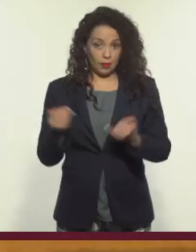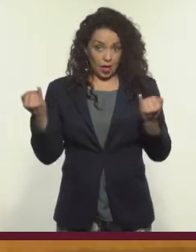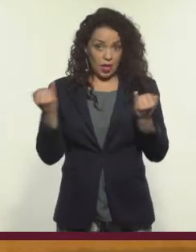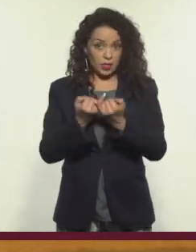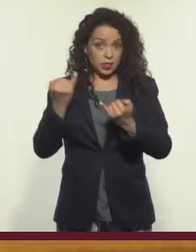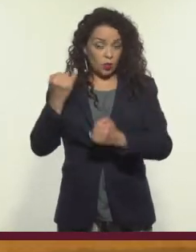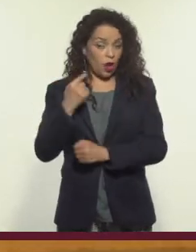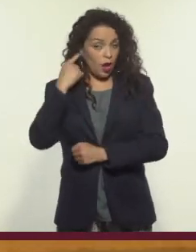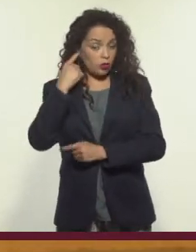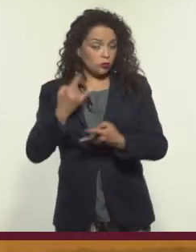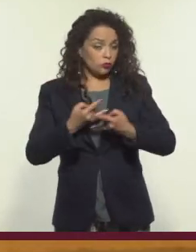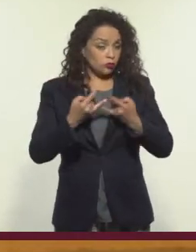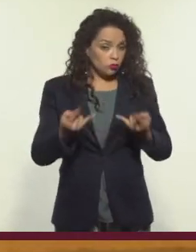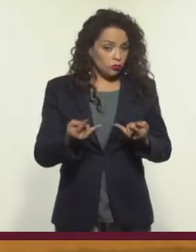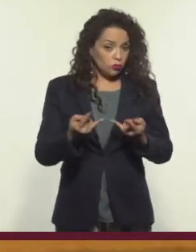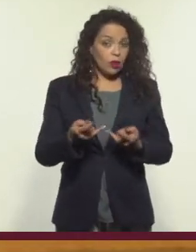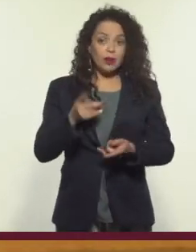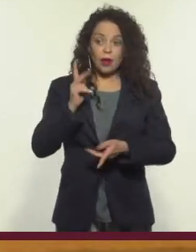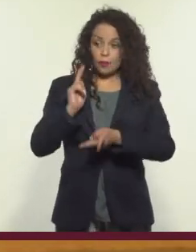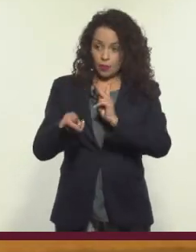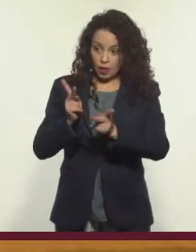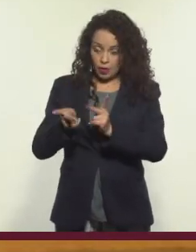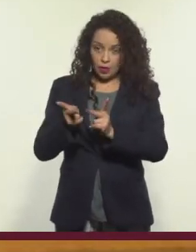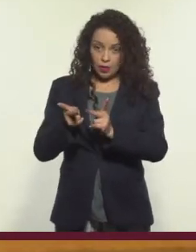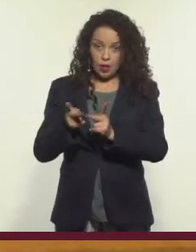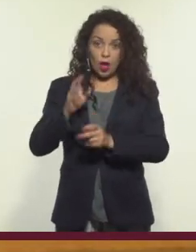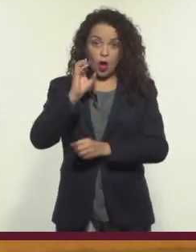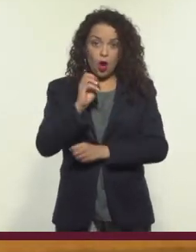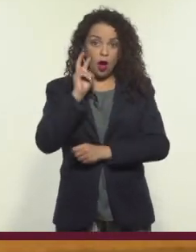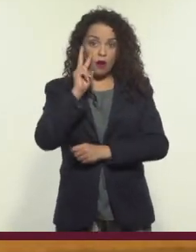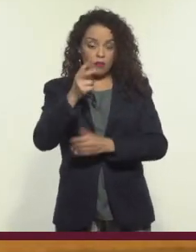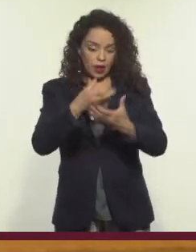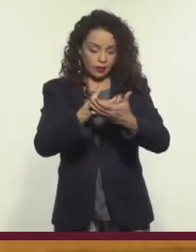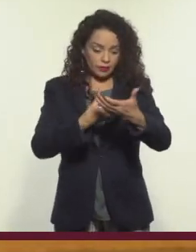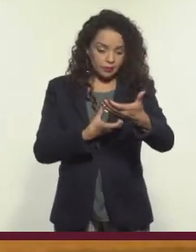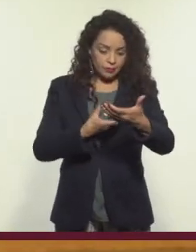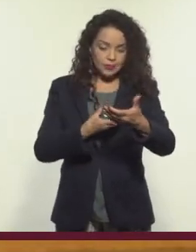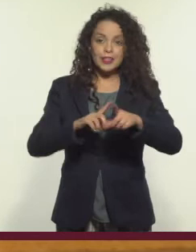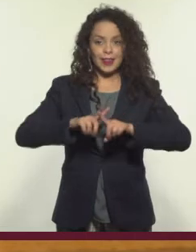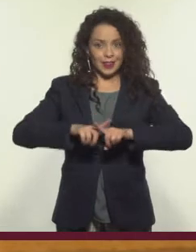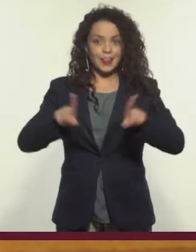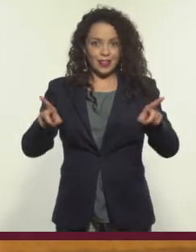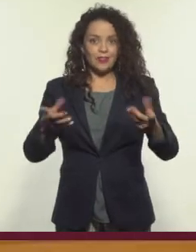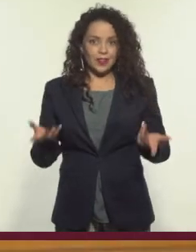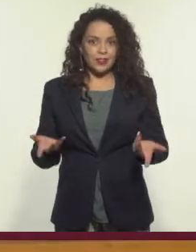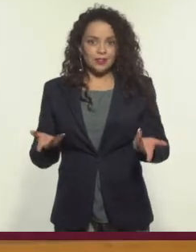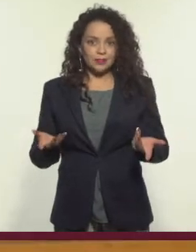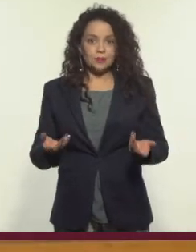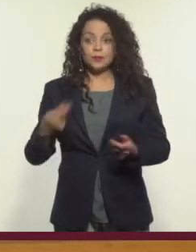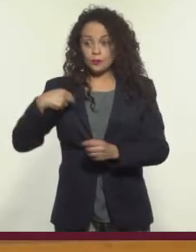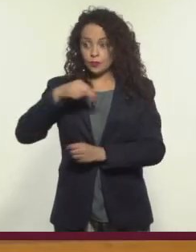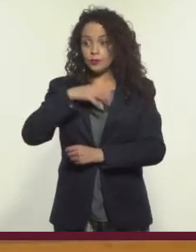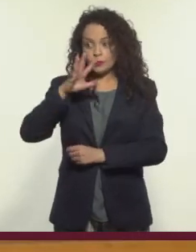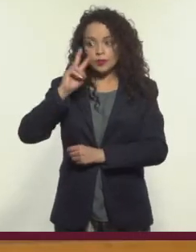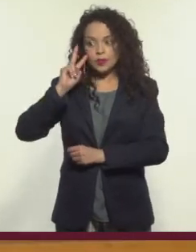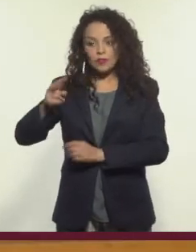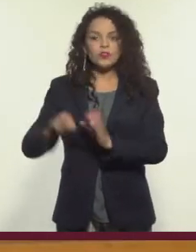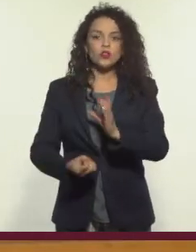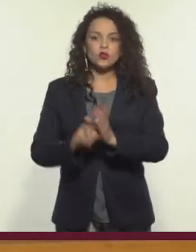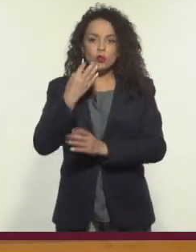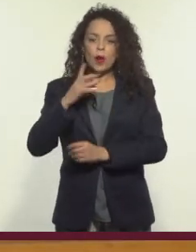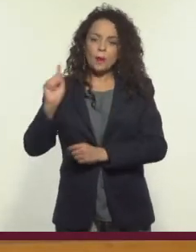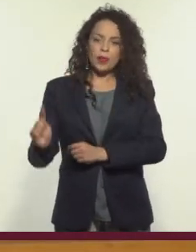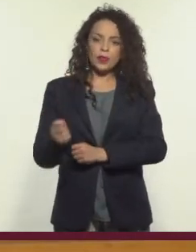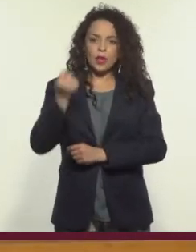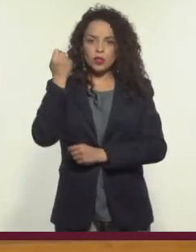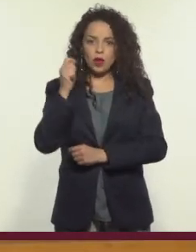Porque no es lo mismo escuchar la historia de alguien a través de una pantalla que poder escucharlos de viva voz. Y aunque como vimos, las nuevas